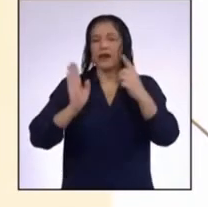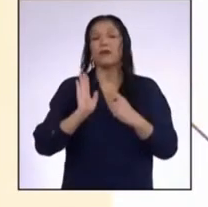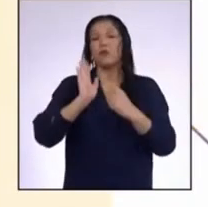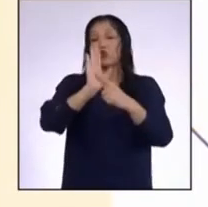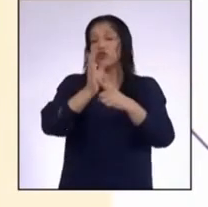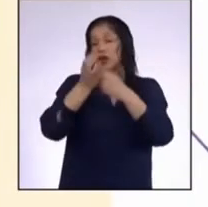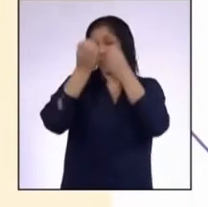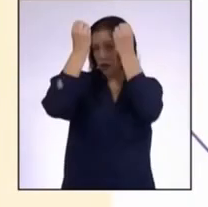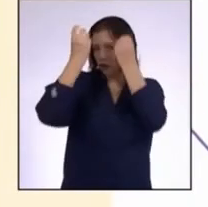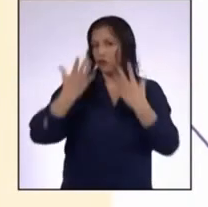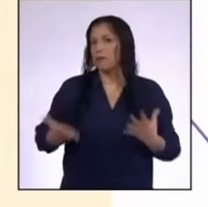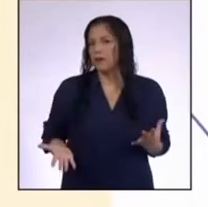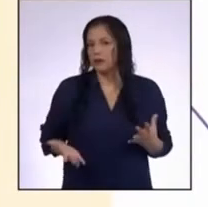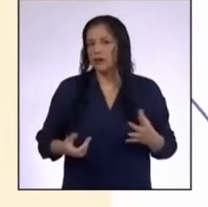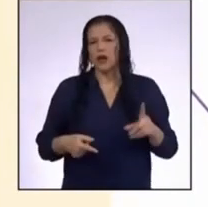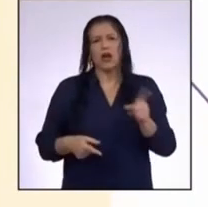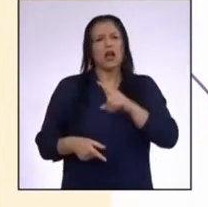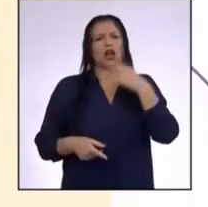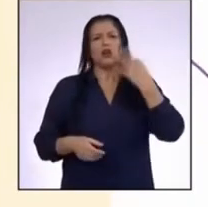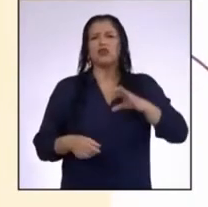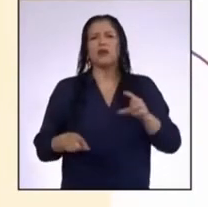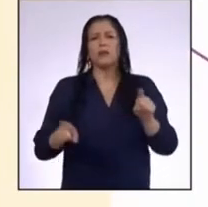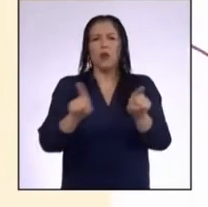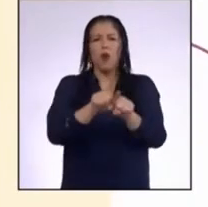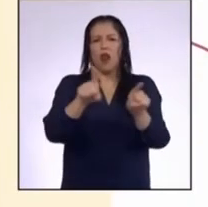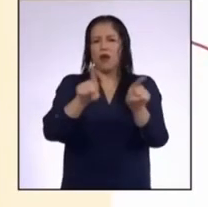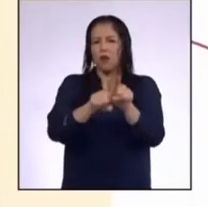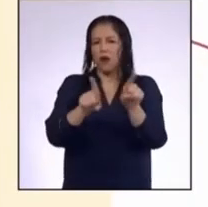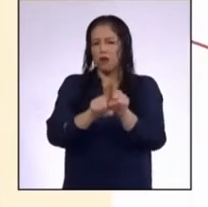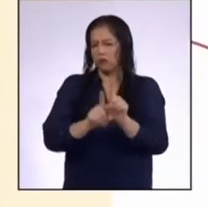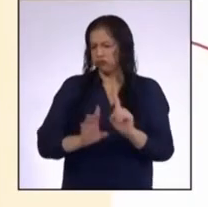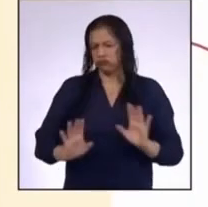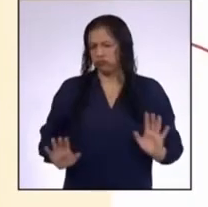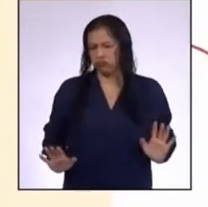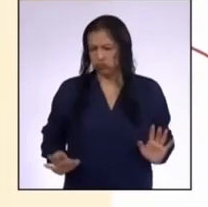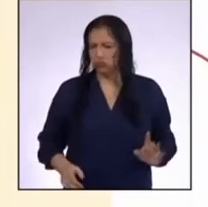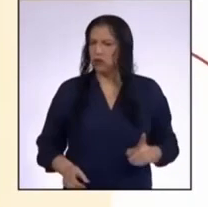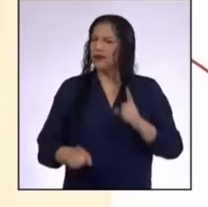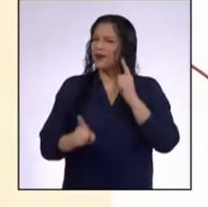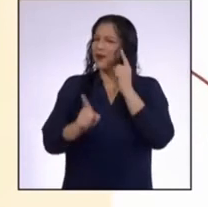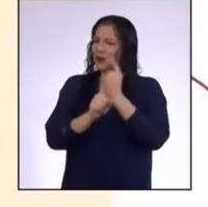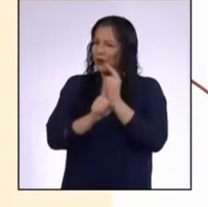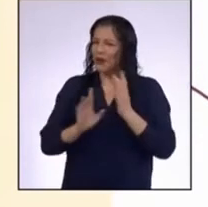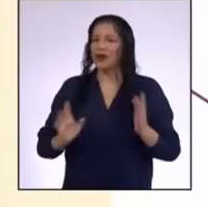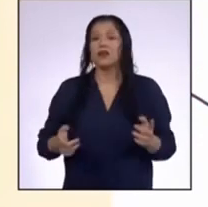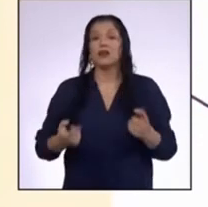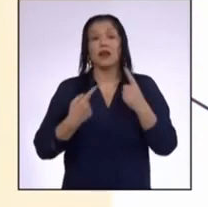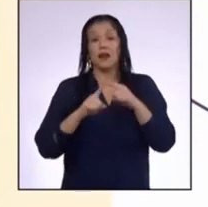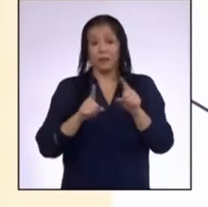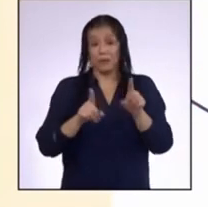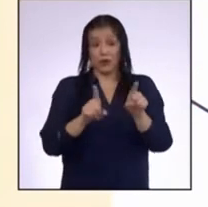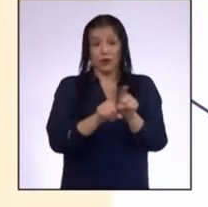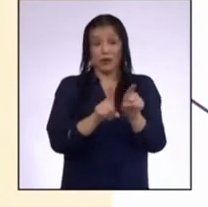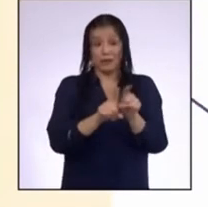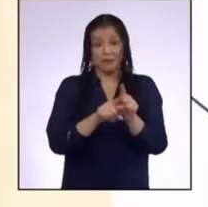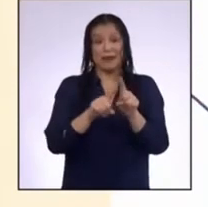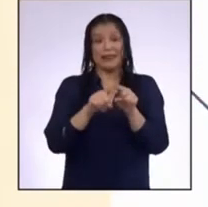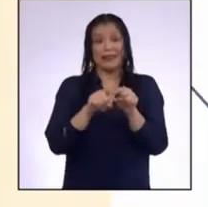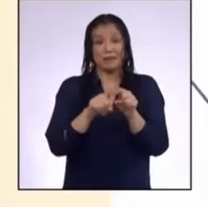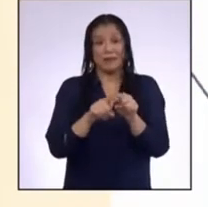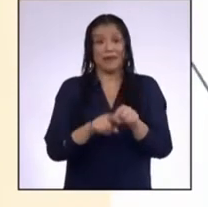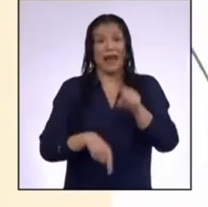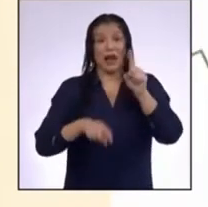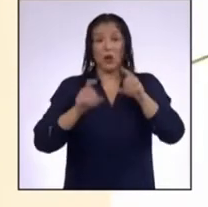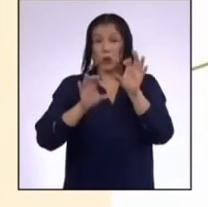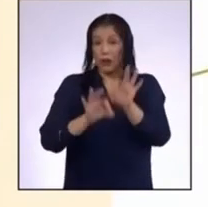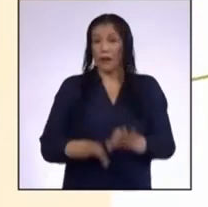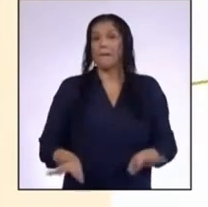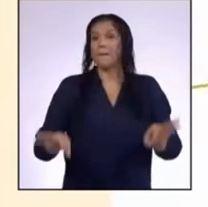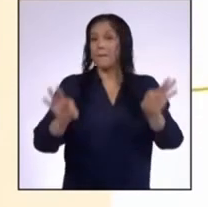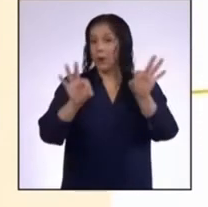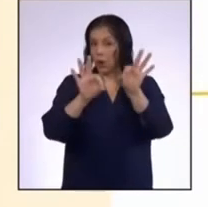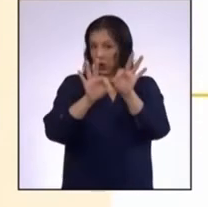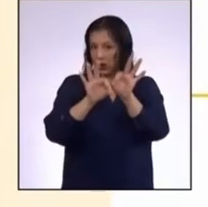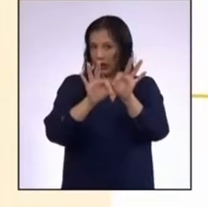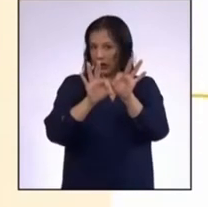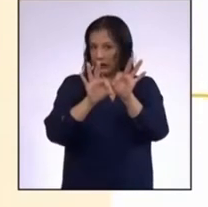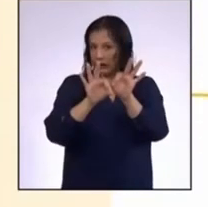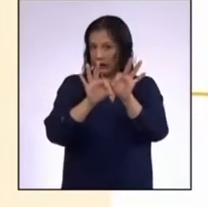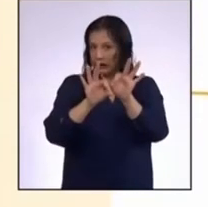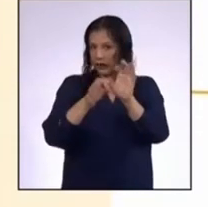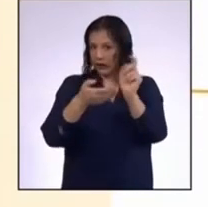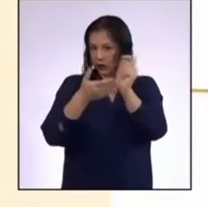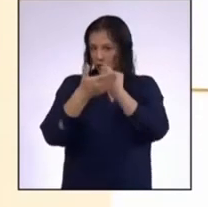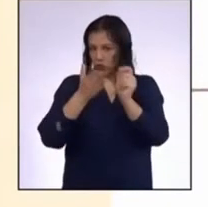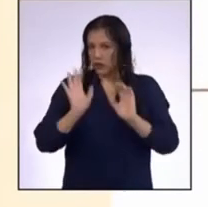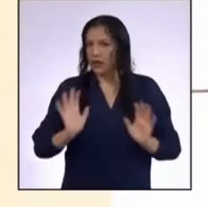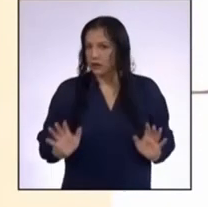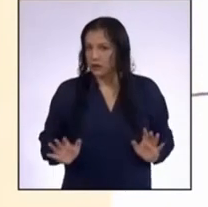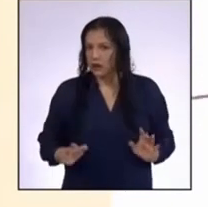información No siempre debe ser la misma manera Exacto Pero también depende de algo muy importante que tiene un